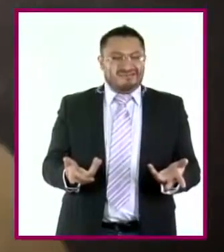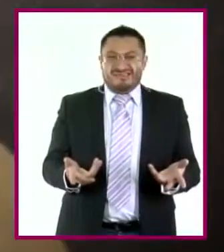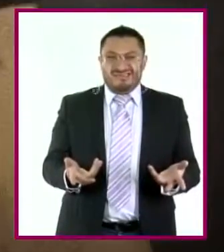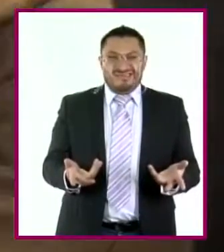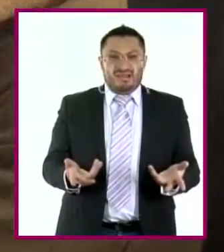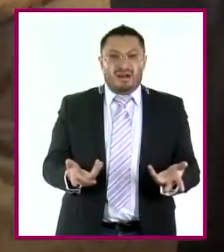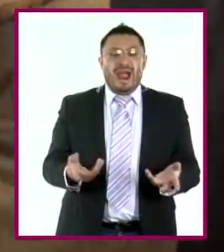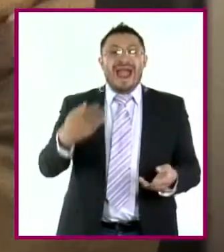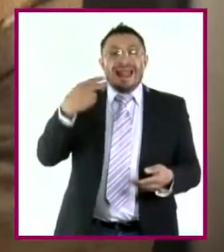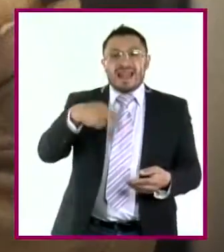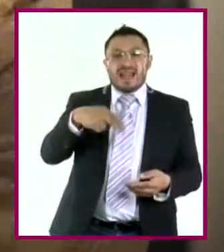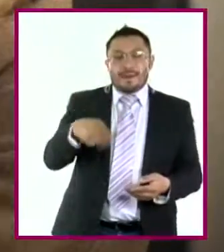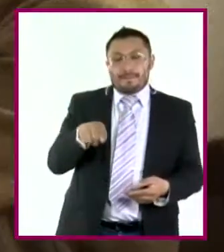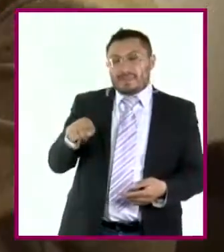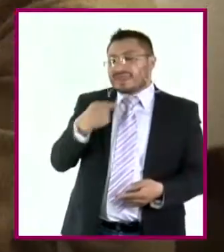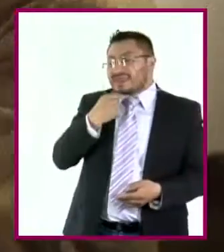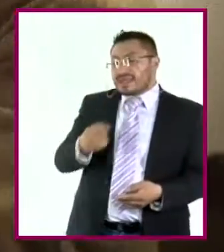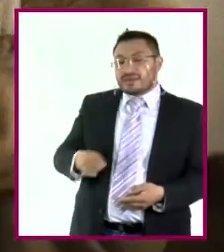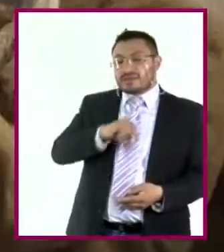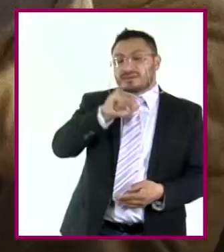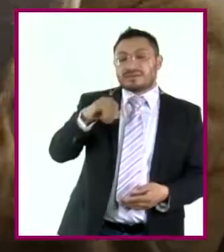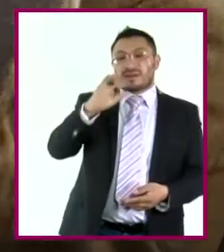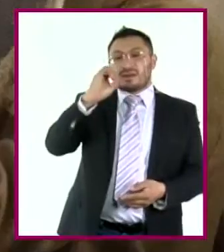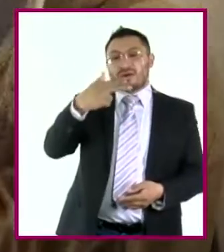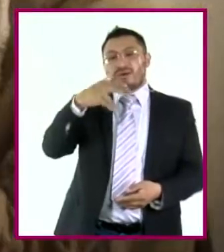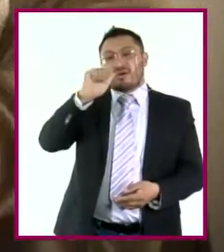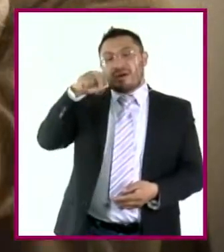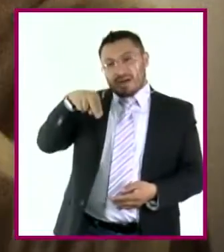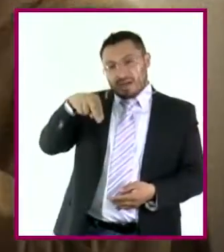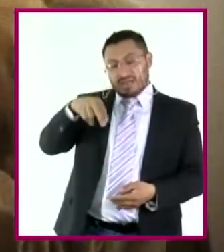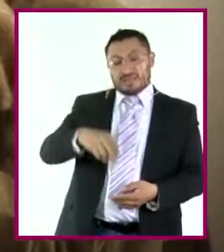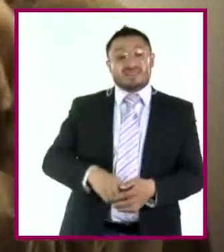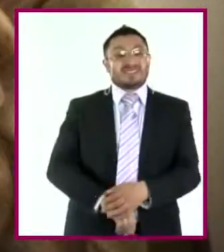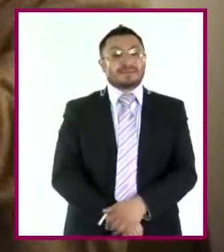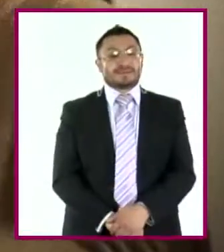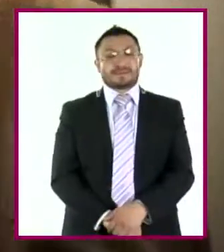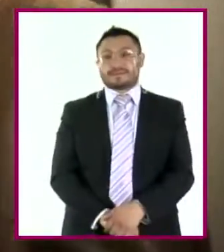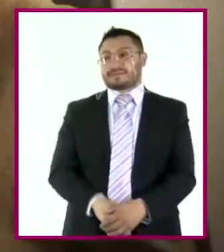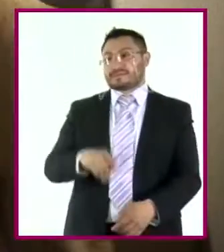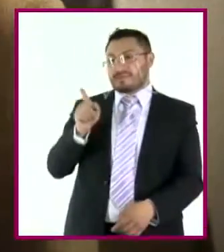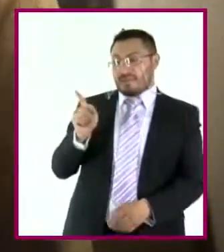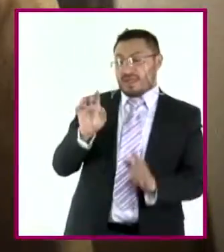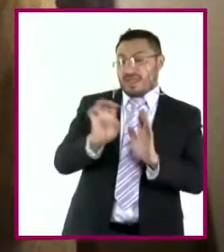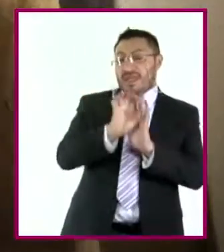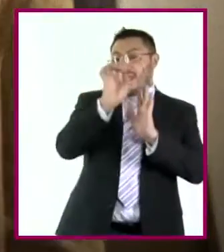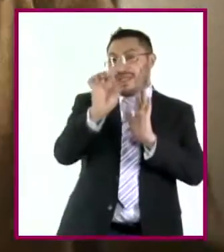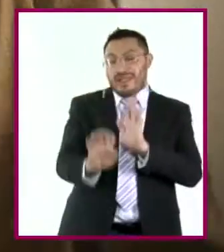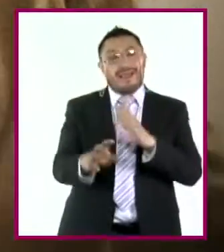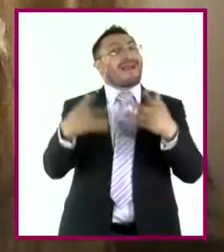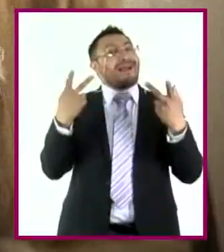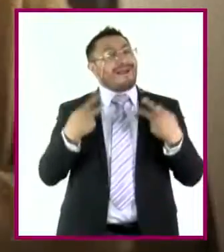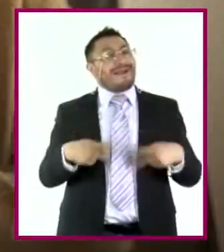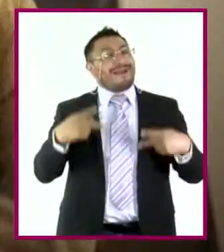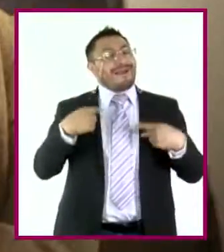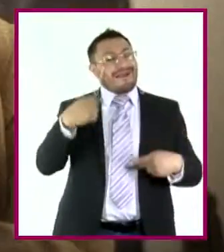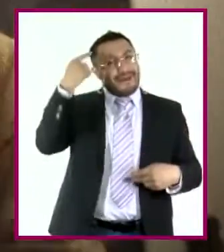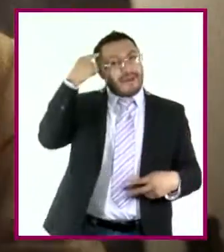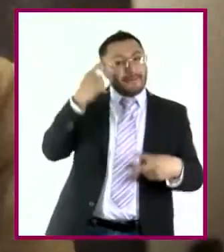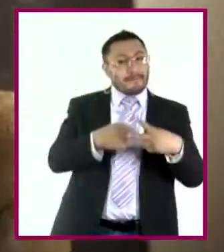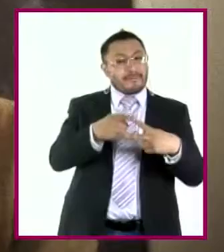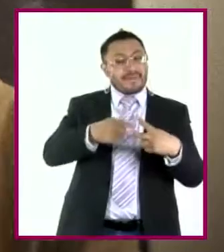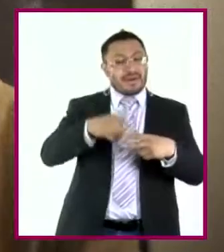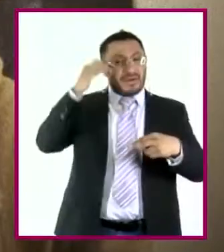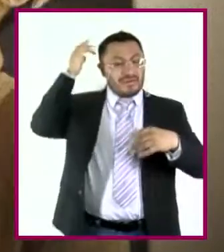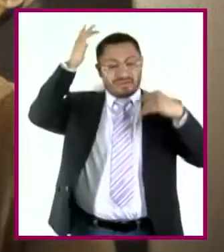El nombre de ese niño es Johann Karl Friedrich Gauss, y es un gran ejemplo de cómo los matemáticos piensan de manera